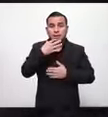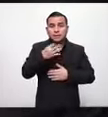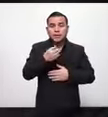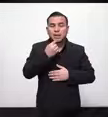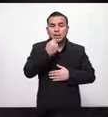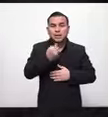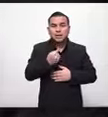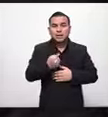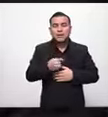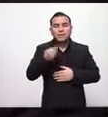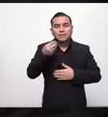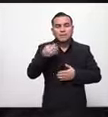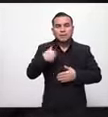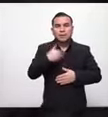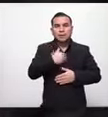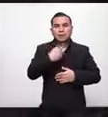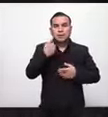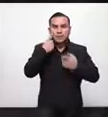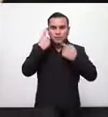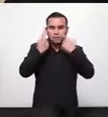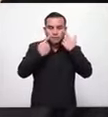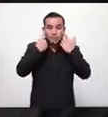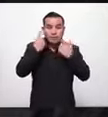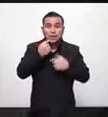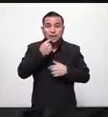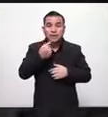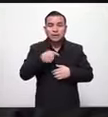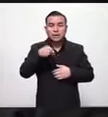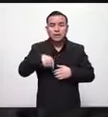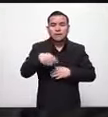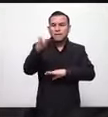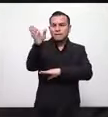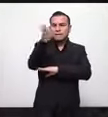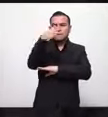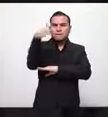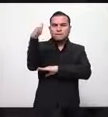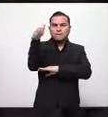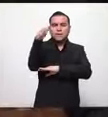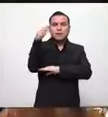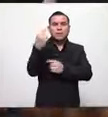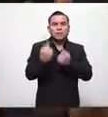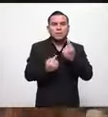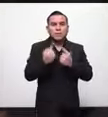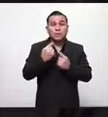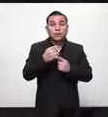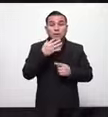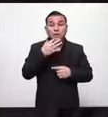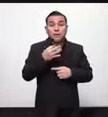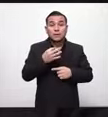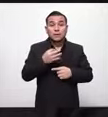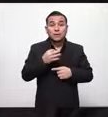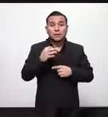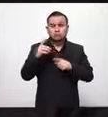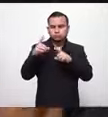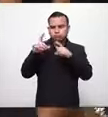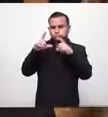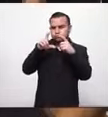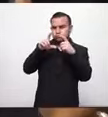una de turismo perdón había acá una una bandera la cual como fue tomada de un ángulo